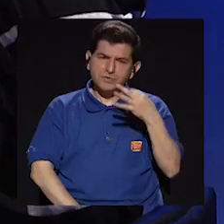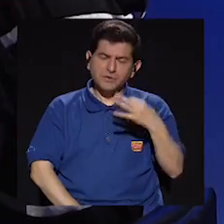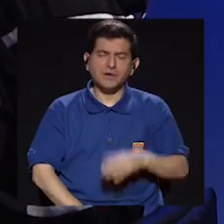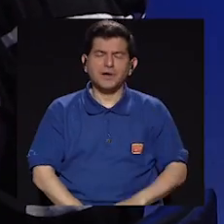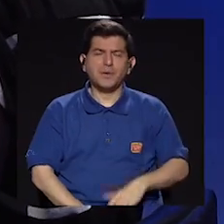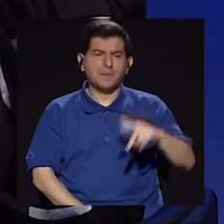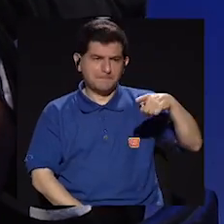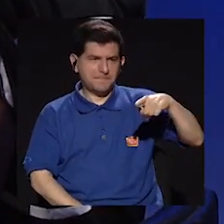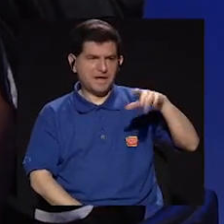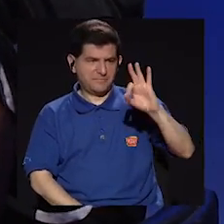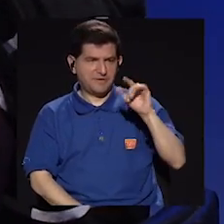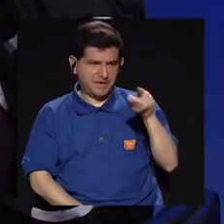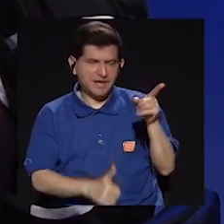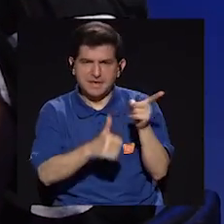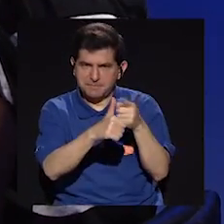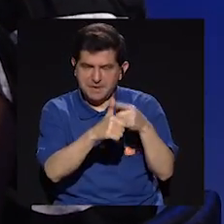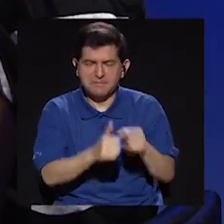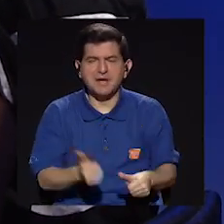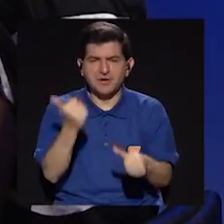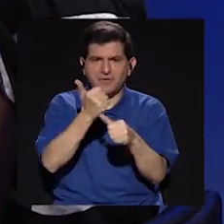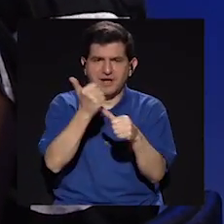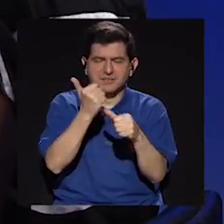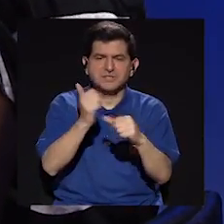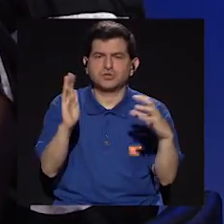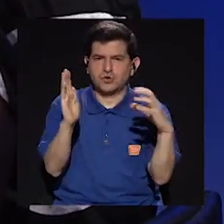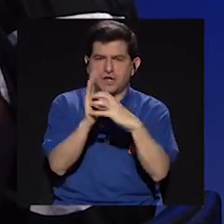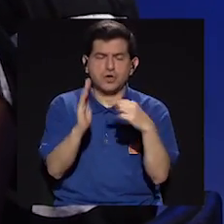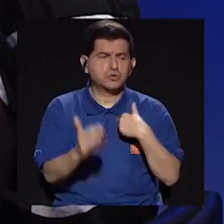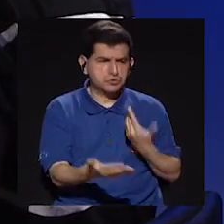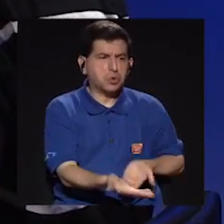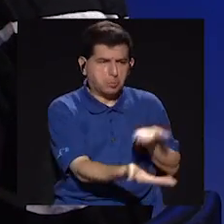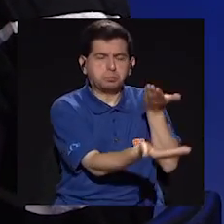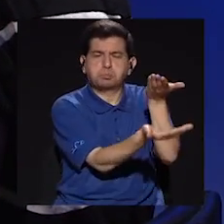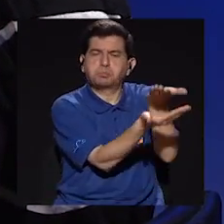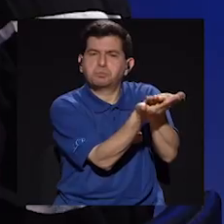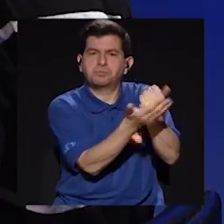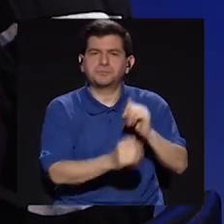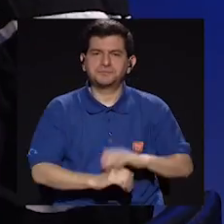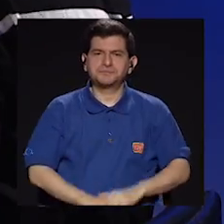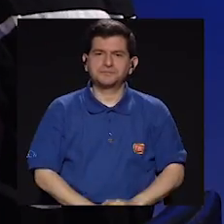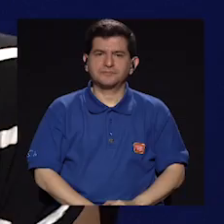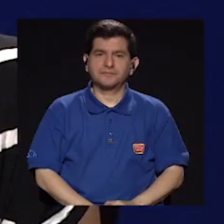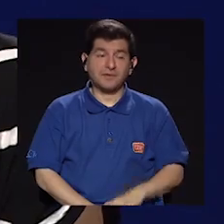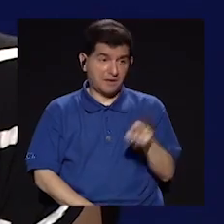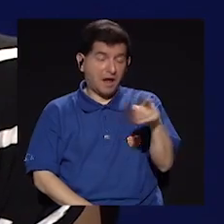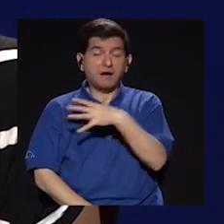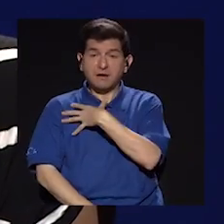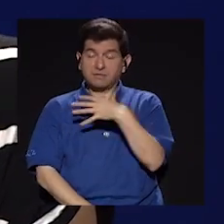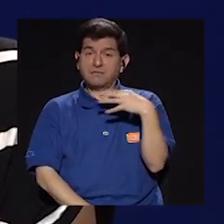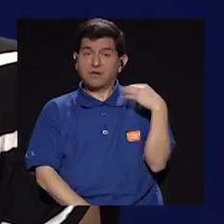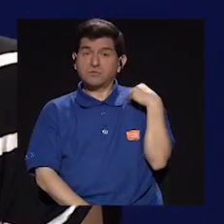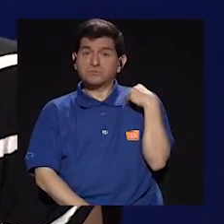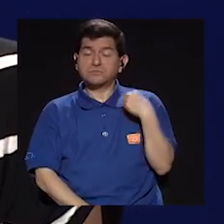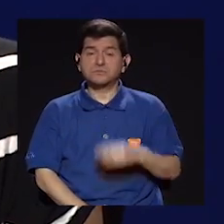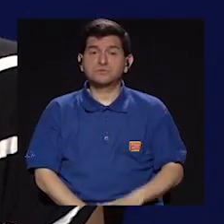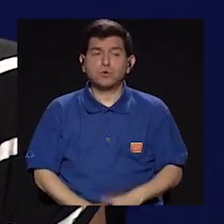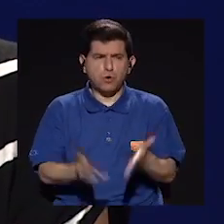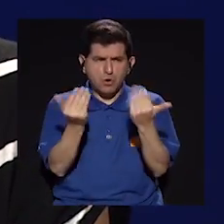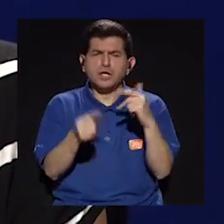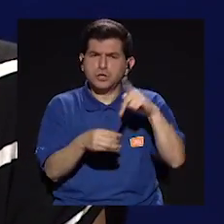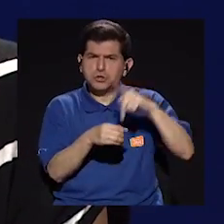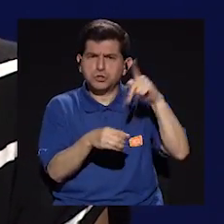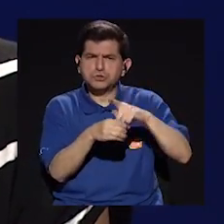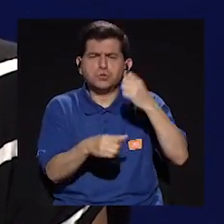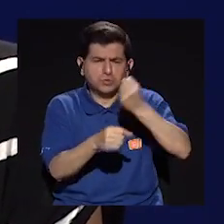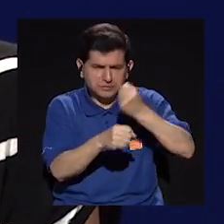bueno, Paz en realidad primero se involucró como asesora de guión, como que yo le ofrecí y le gustó, se quiso como